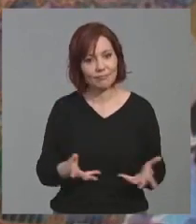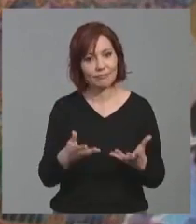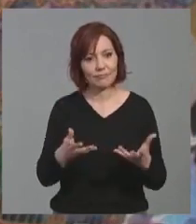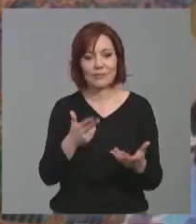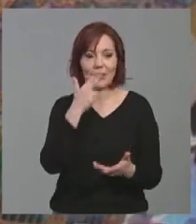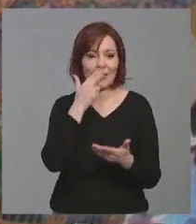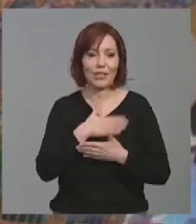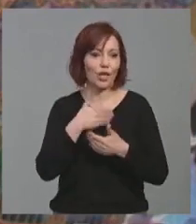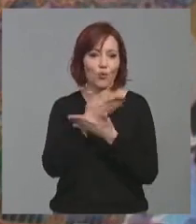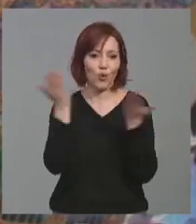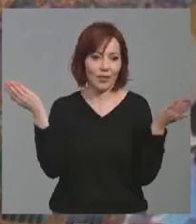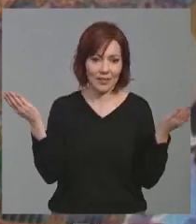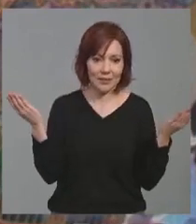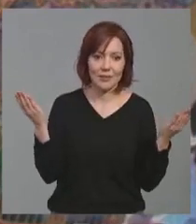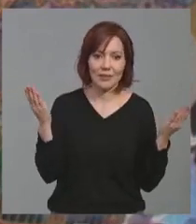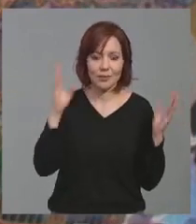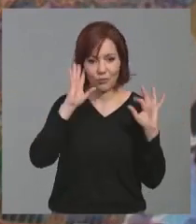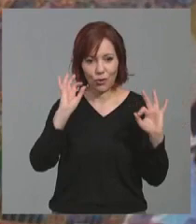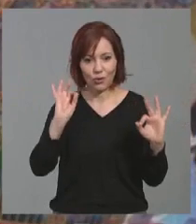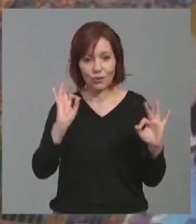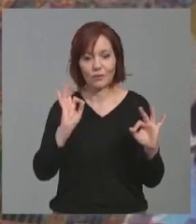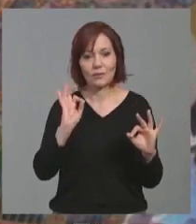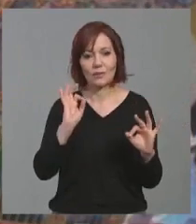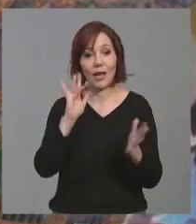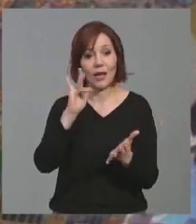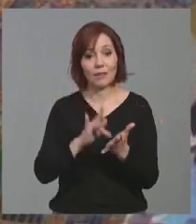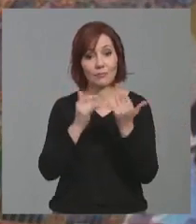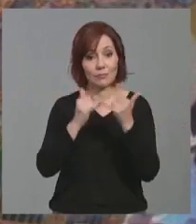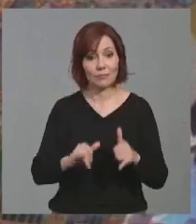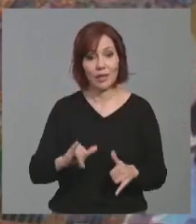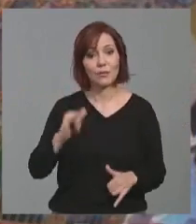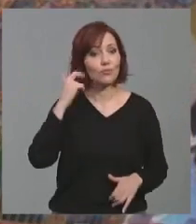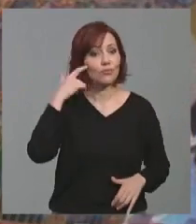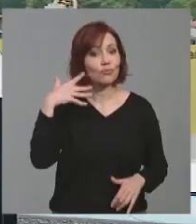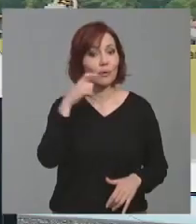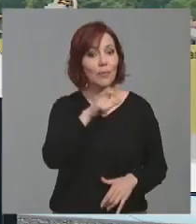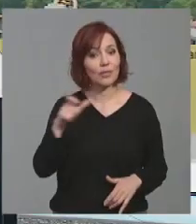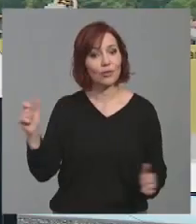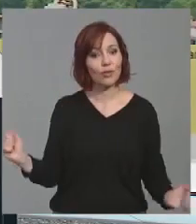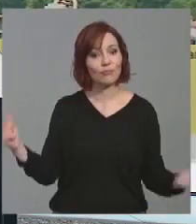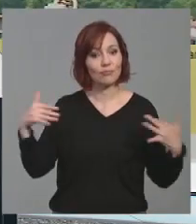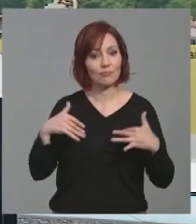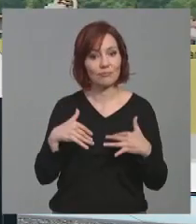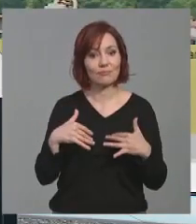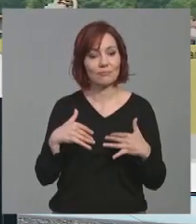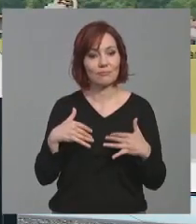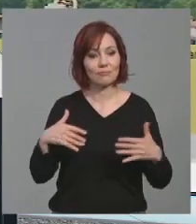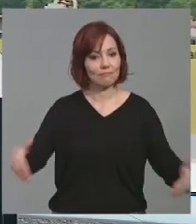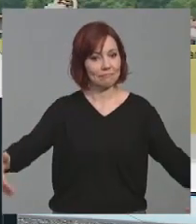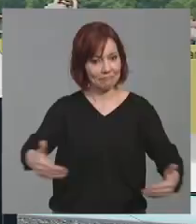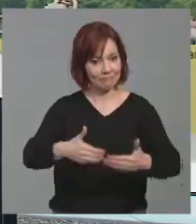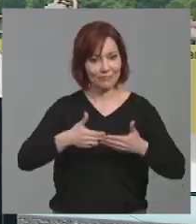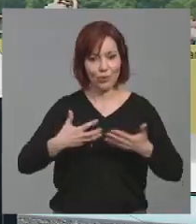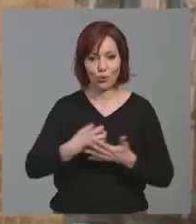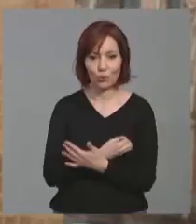todo el mundo, evidentemente, tenemos un acontecimiento al que mucha gente quiere venir, y, por supuesto, son bien recibidos y bien acogidos en Caravaca.